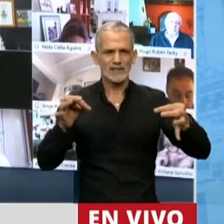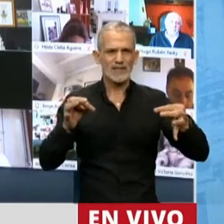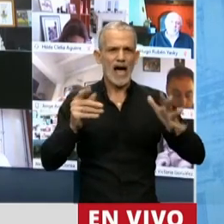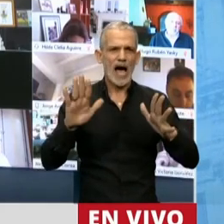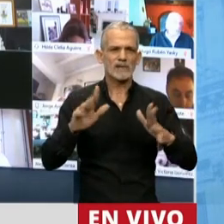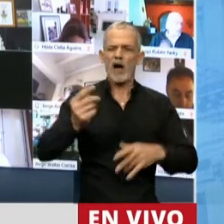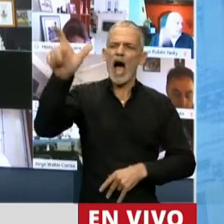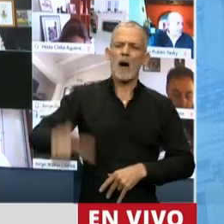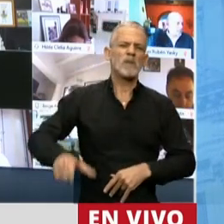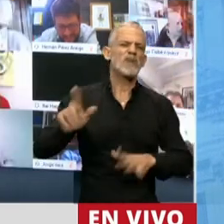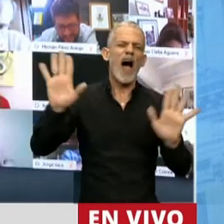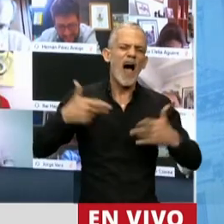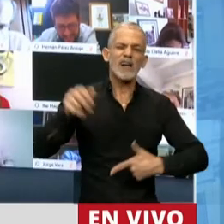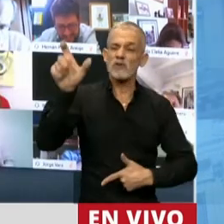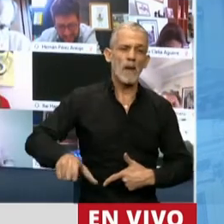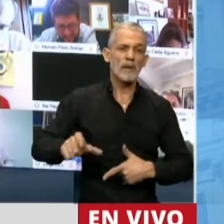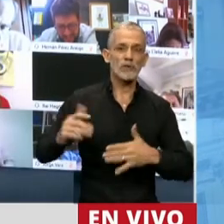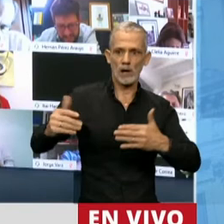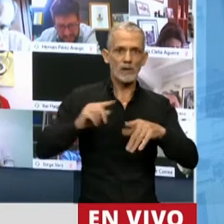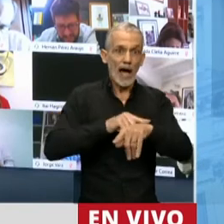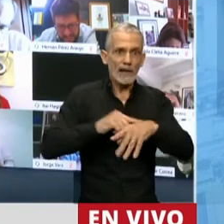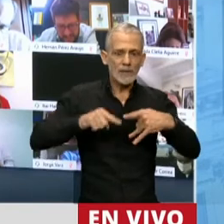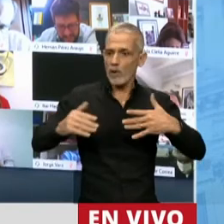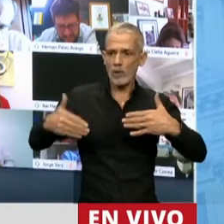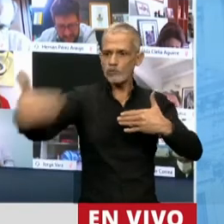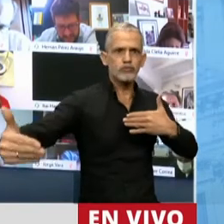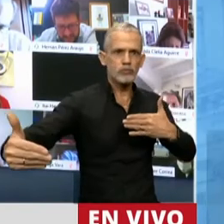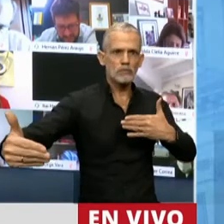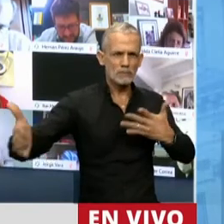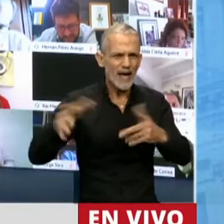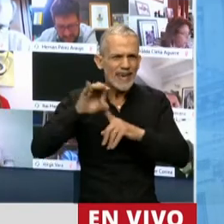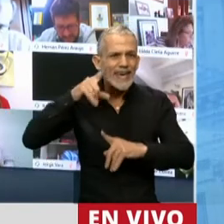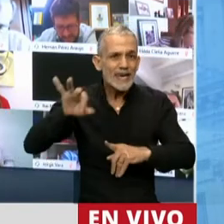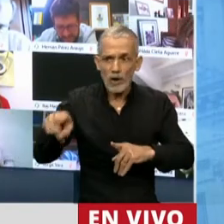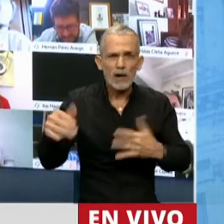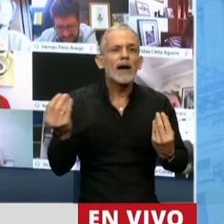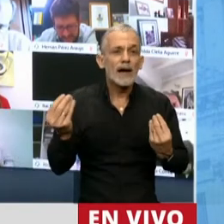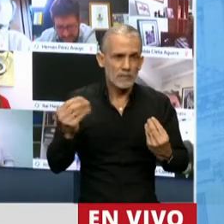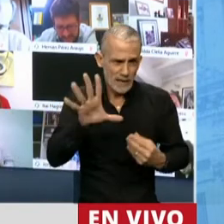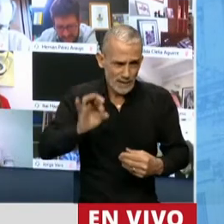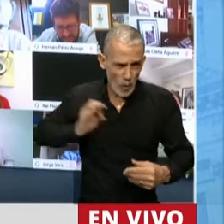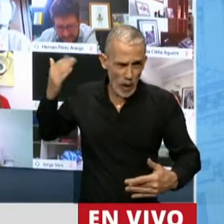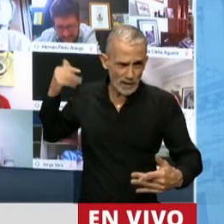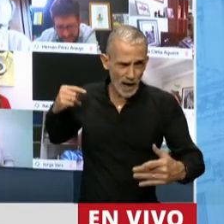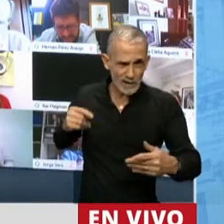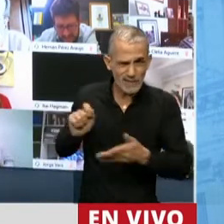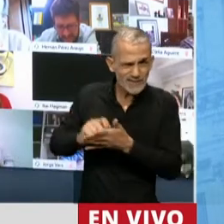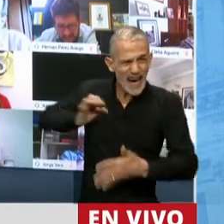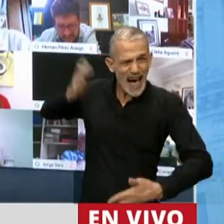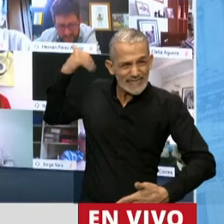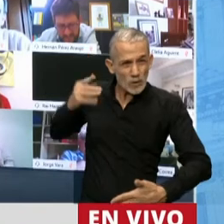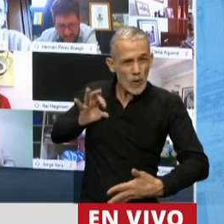tal persona la verdad que era un adelantado a su tiempo. ¿Qué nos queda para decir de Quino que hace 50 años atrás